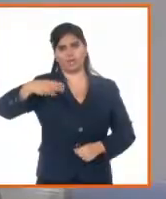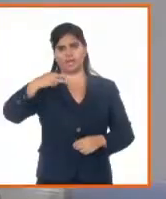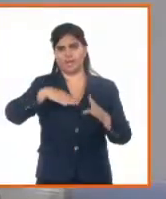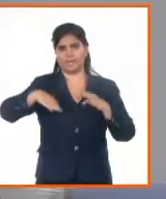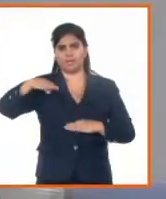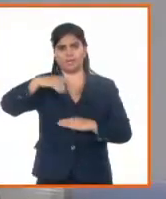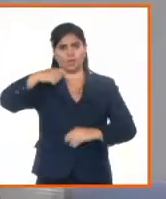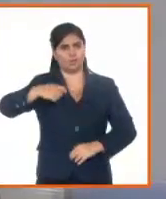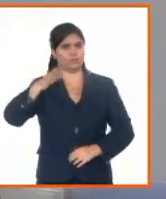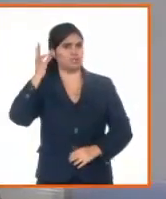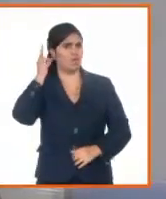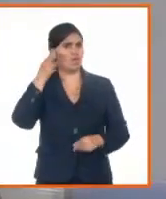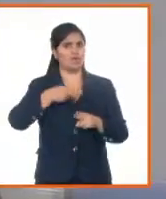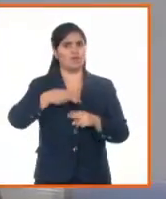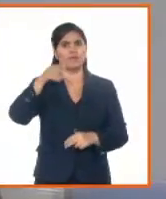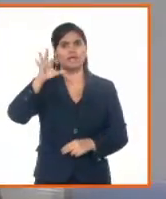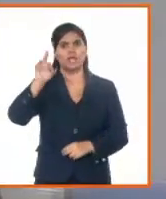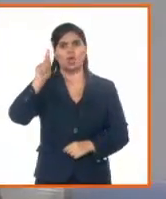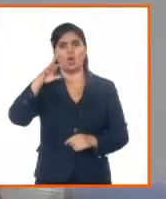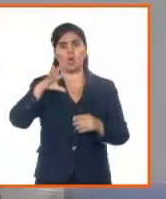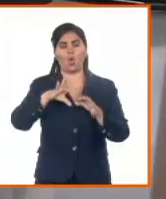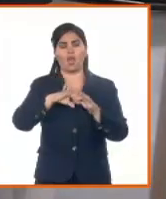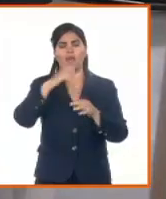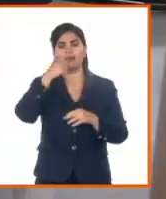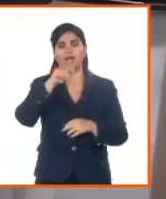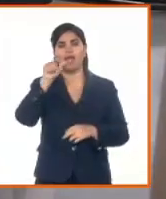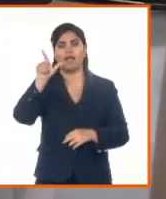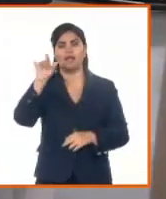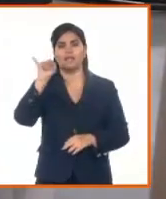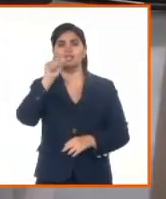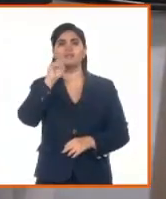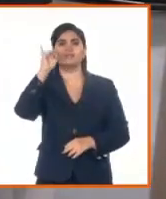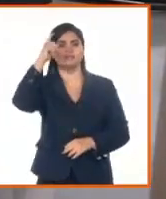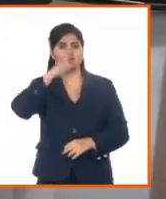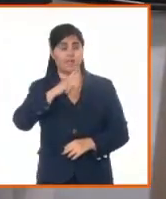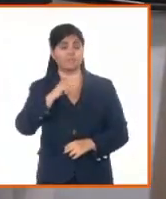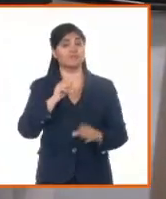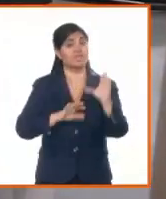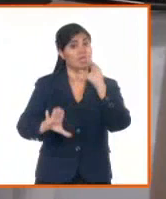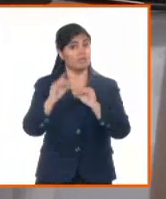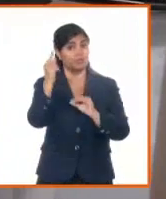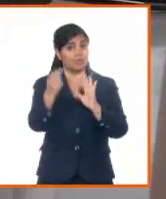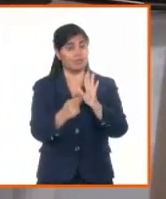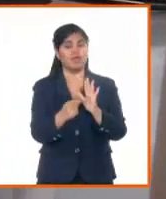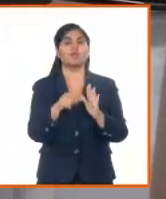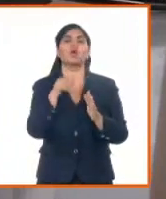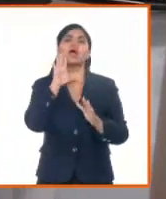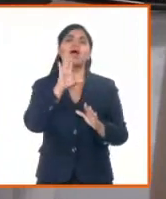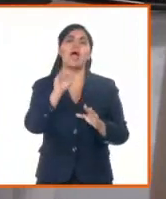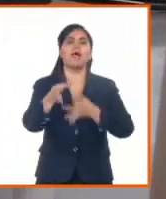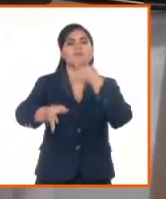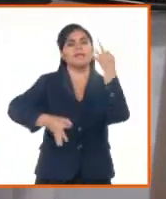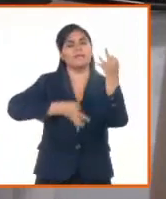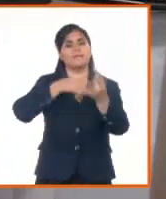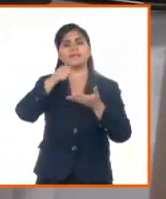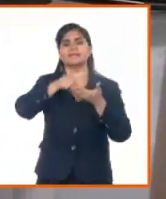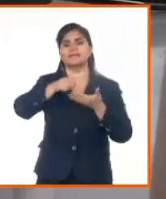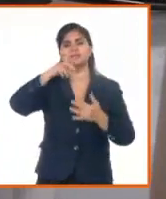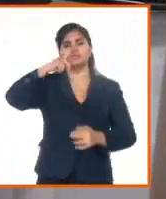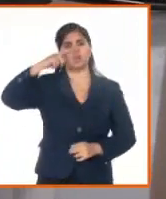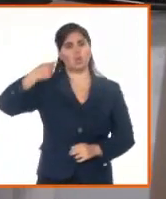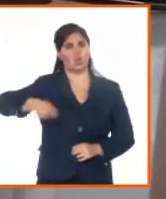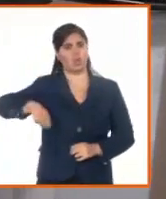doctora Olga Lidia, para hablar, en primer lugar, de los servicios notariales, que son, sin duda, eje fundamental